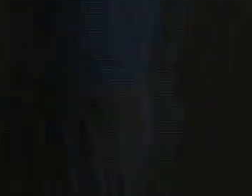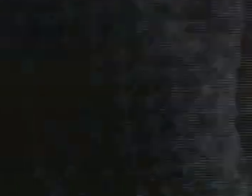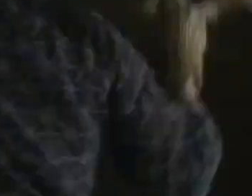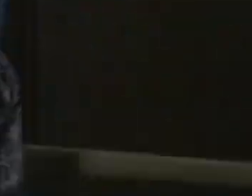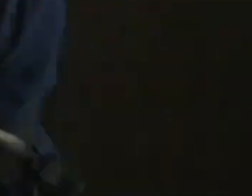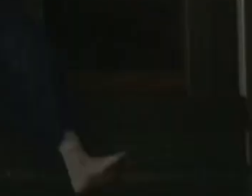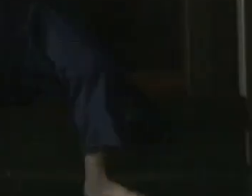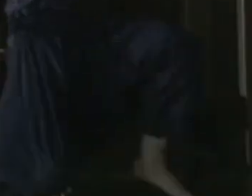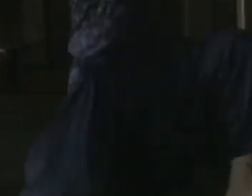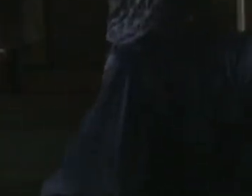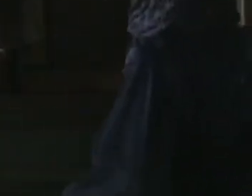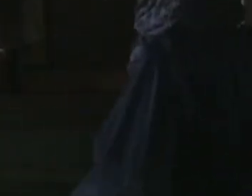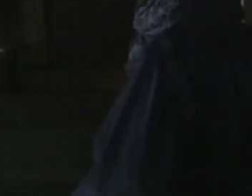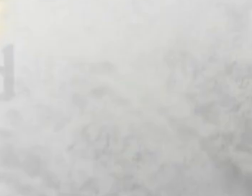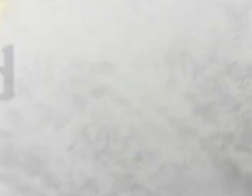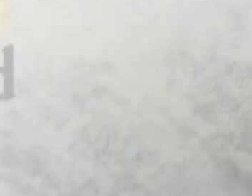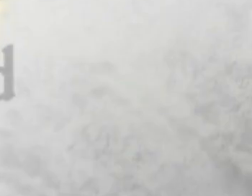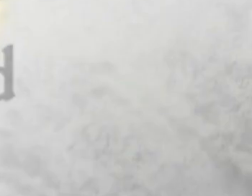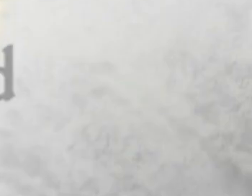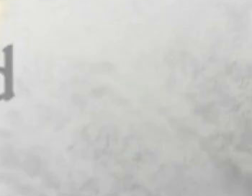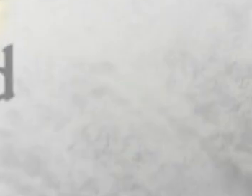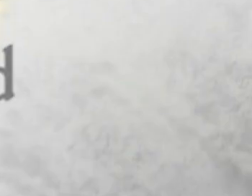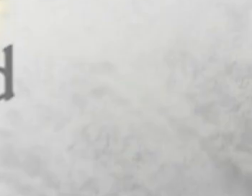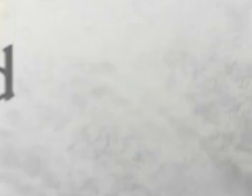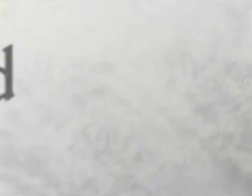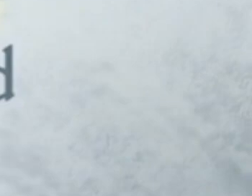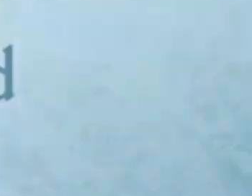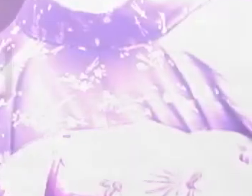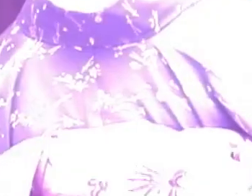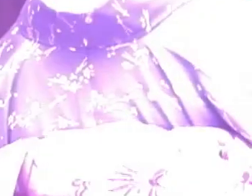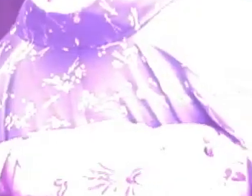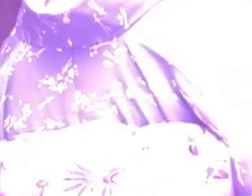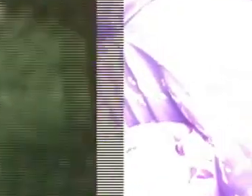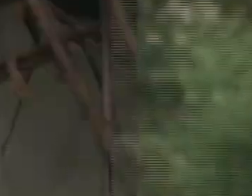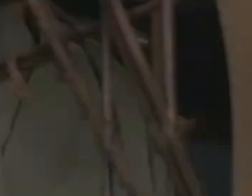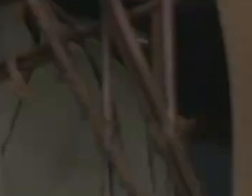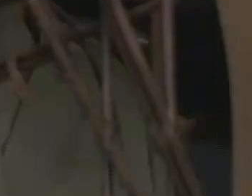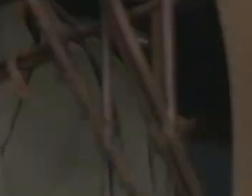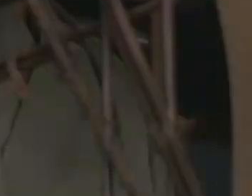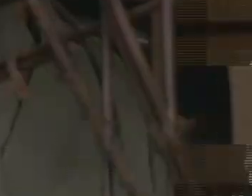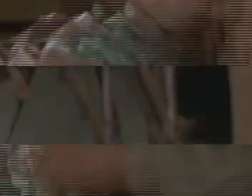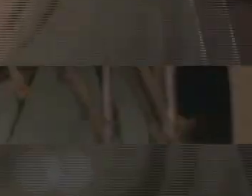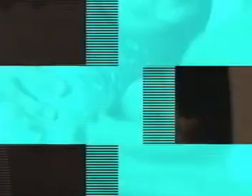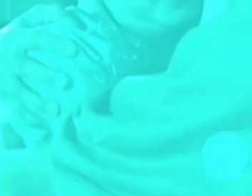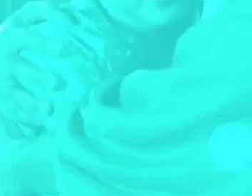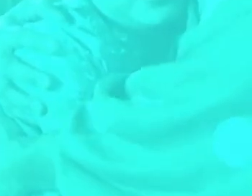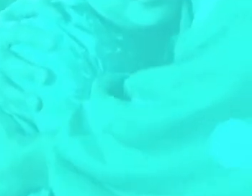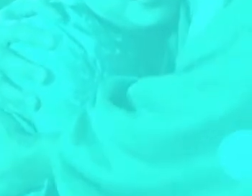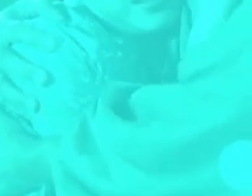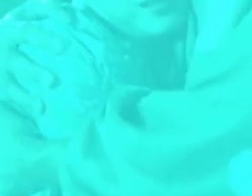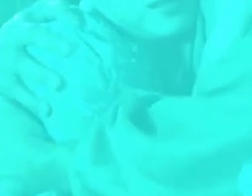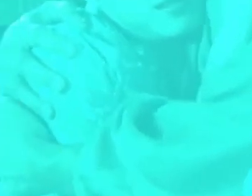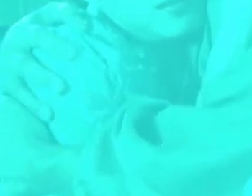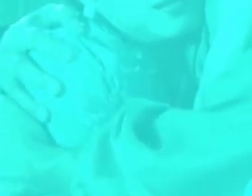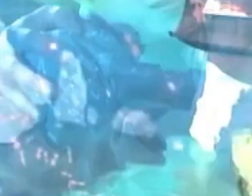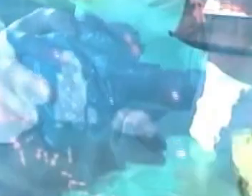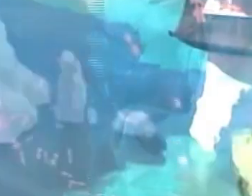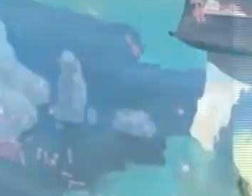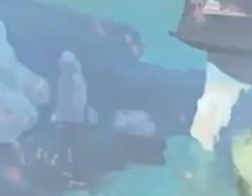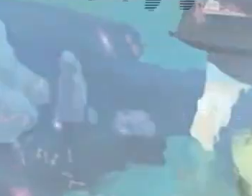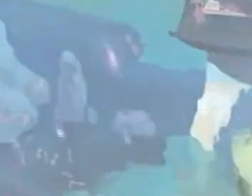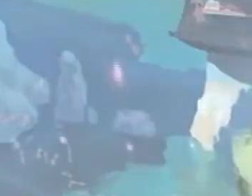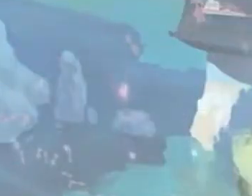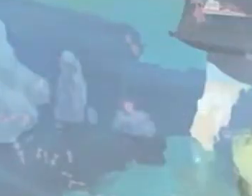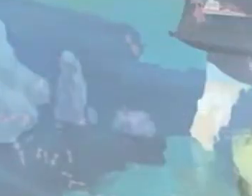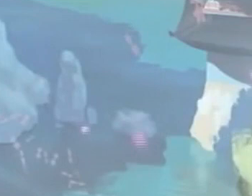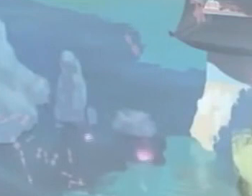llevará por diferentes caminos. Bunshido. Una historia por el mes del amor, amistad y honestidad.